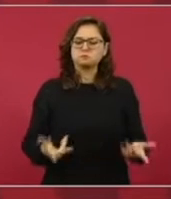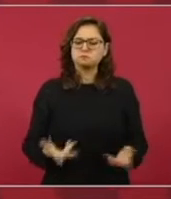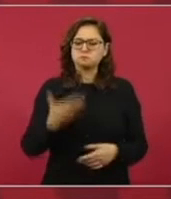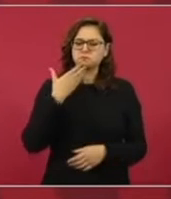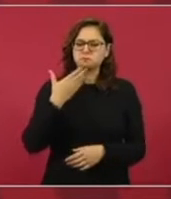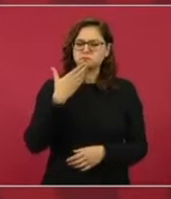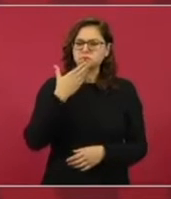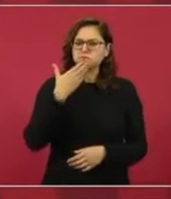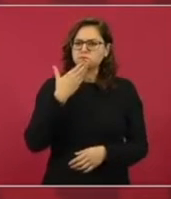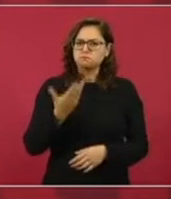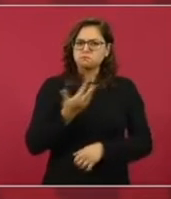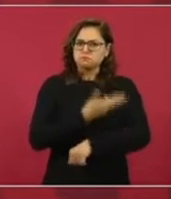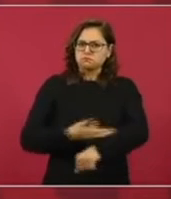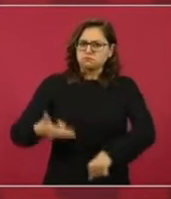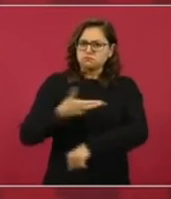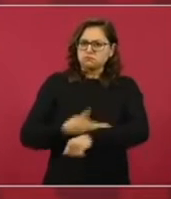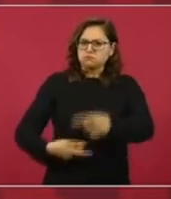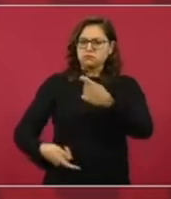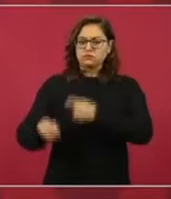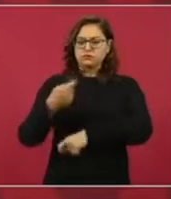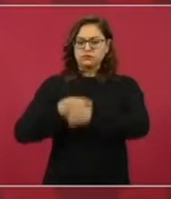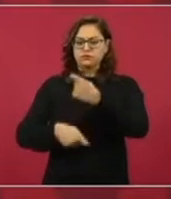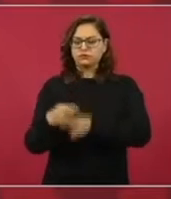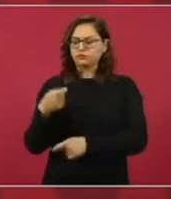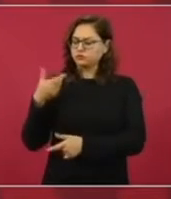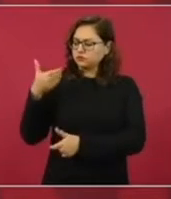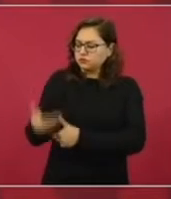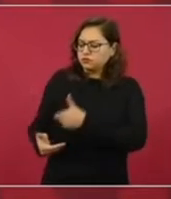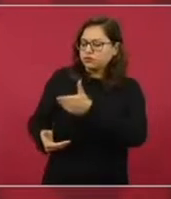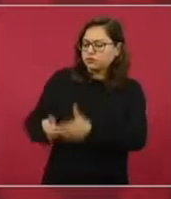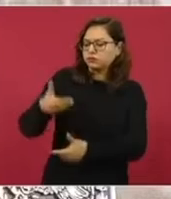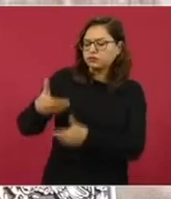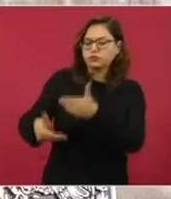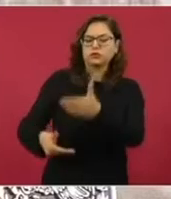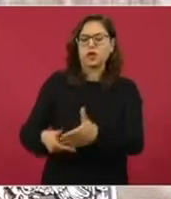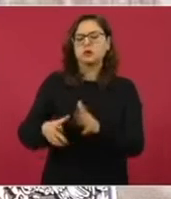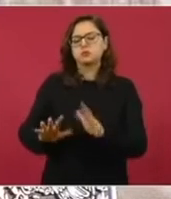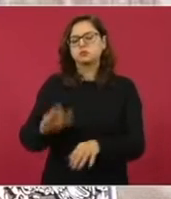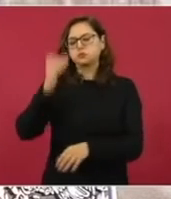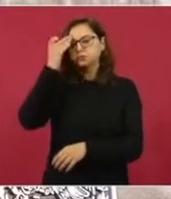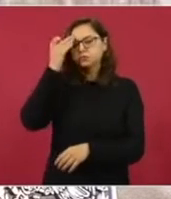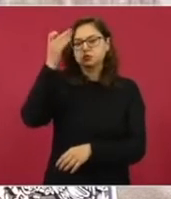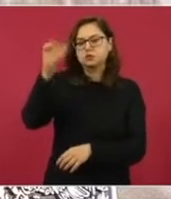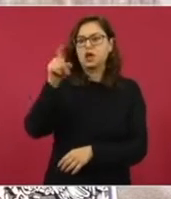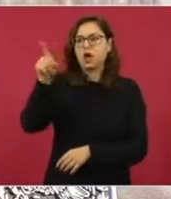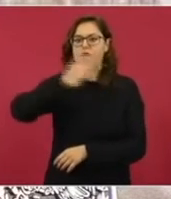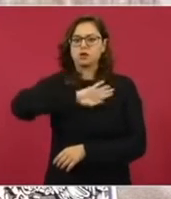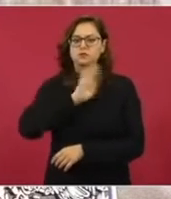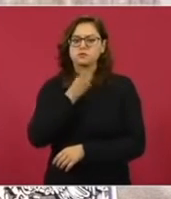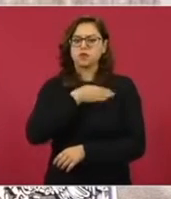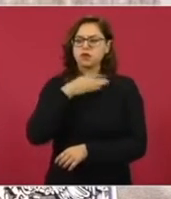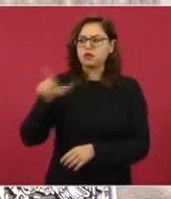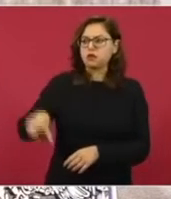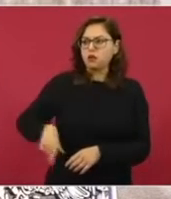no ha habido ninguna notificación del gobierno de España